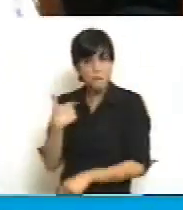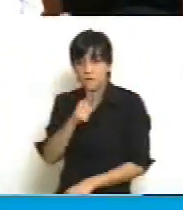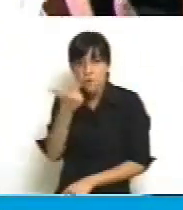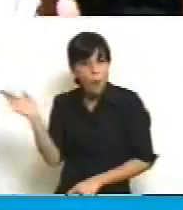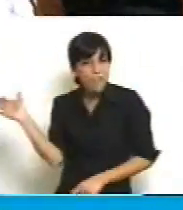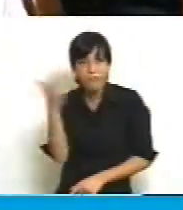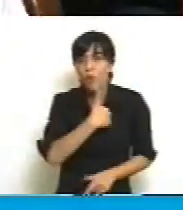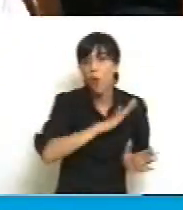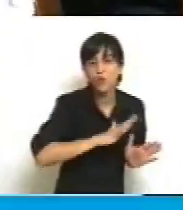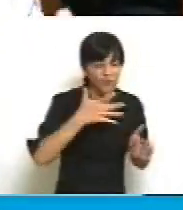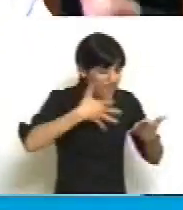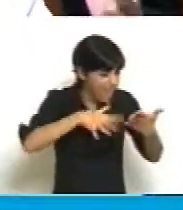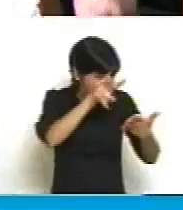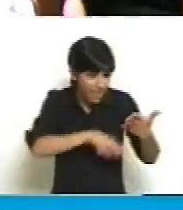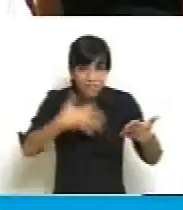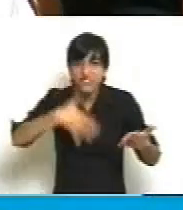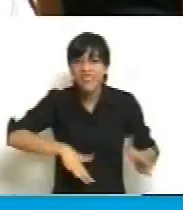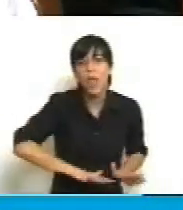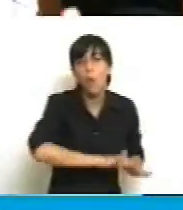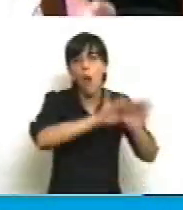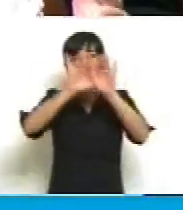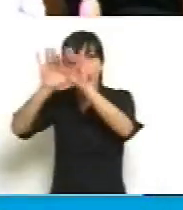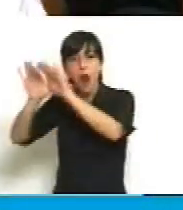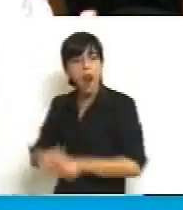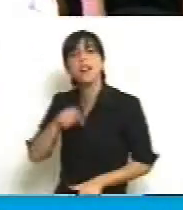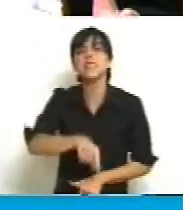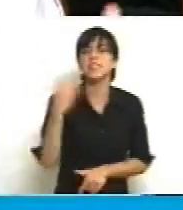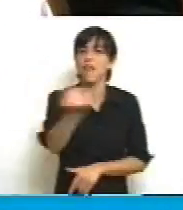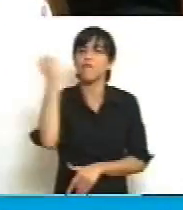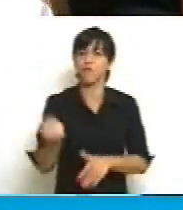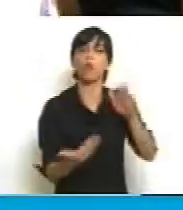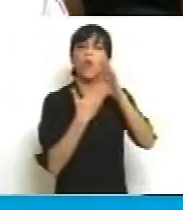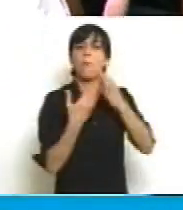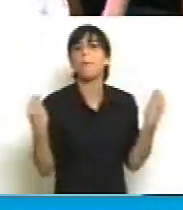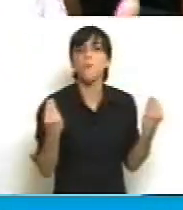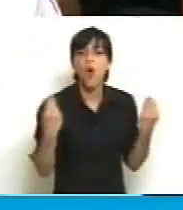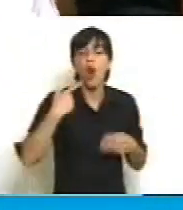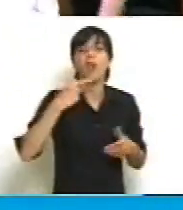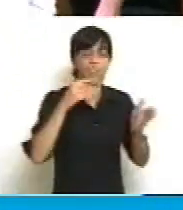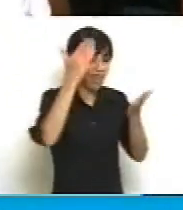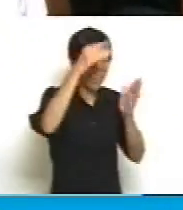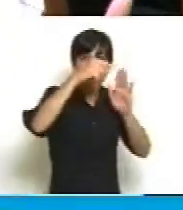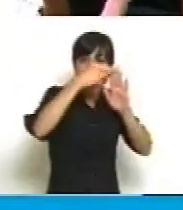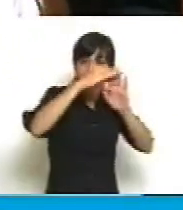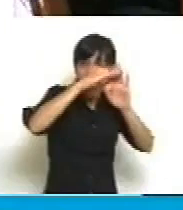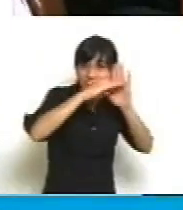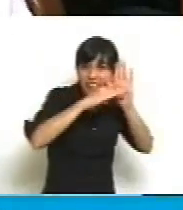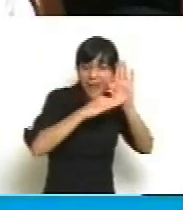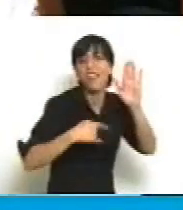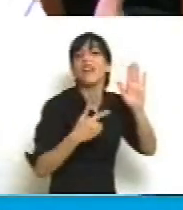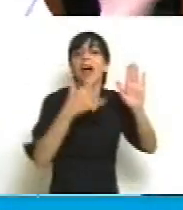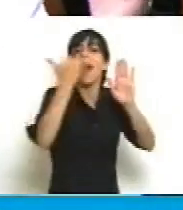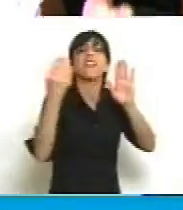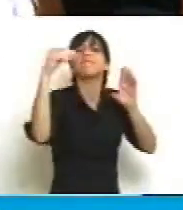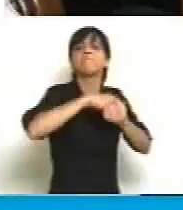muy importante, son derechos al alcance de la mano de los 40 millones de argentinos, son